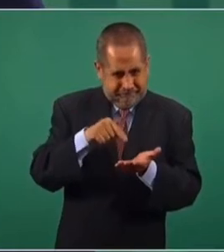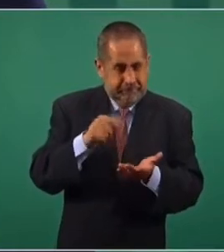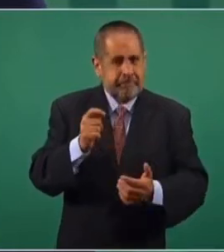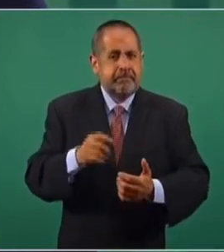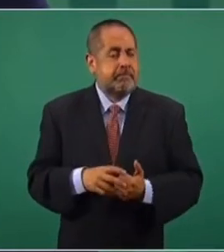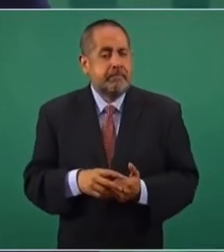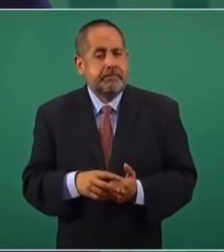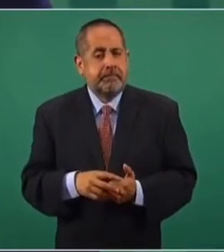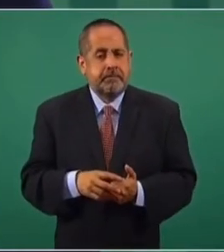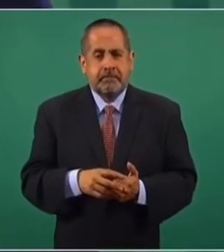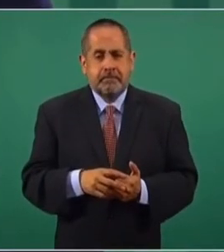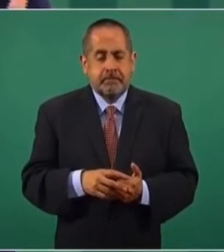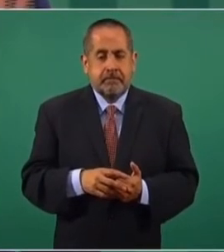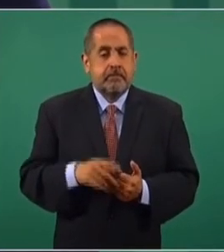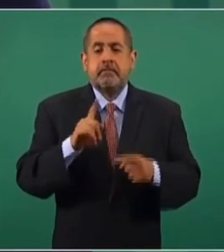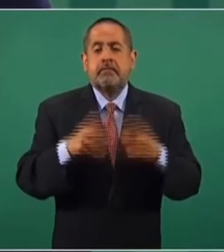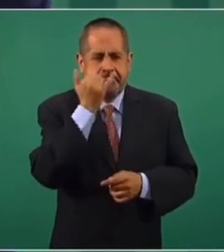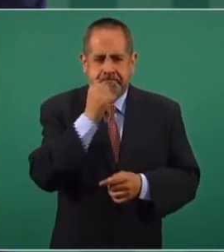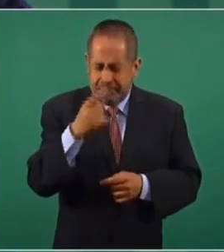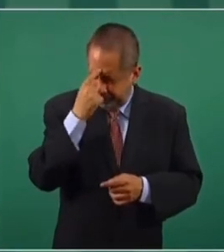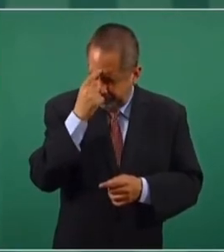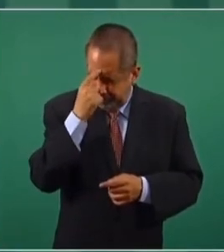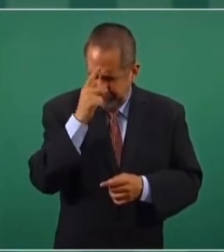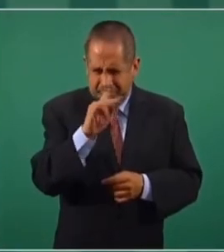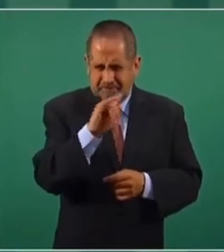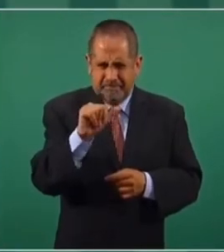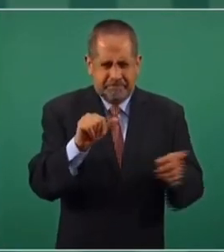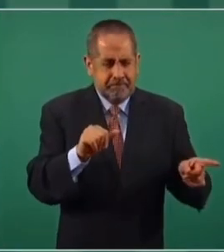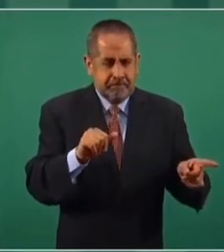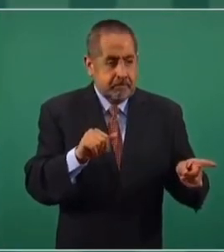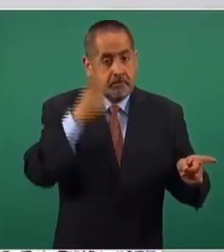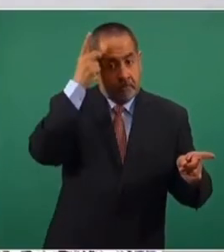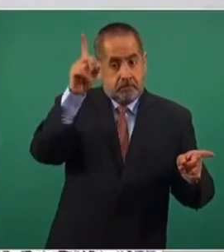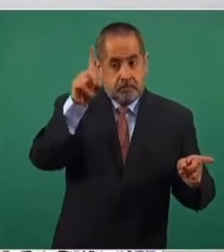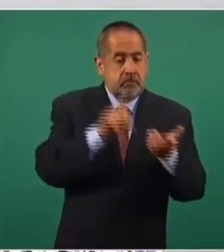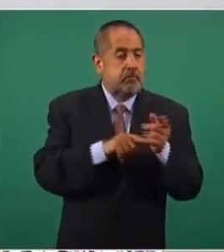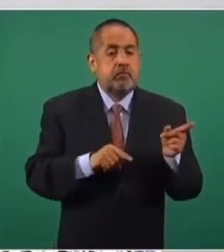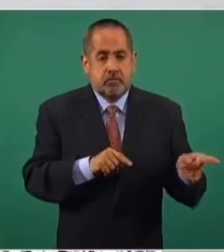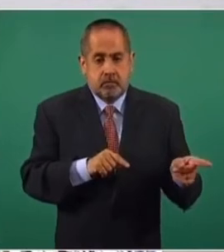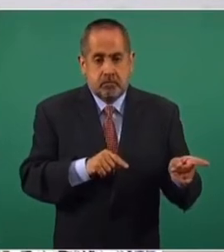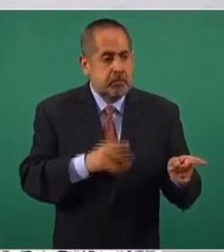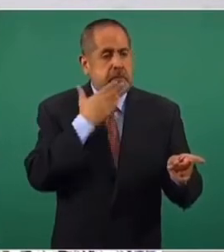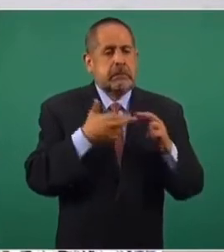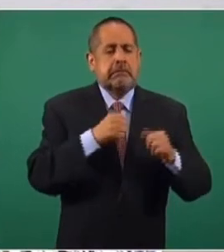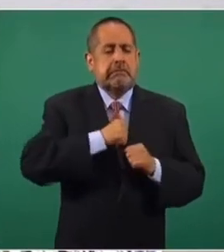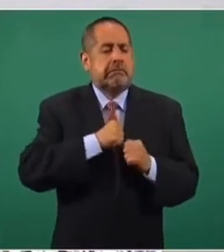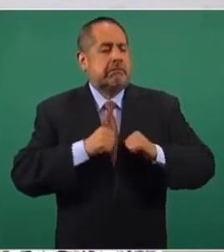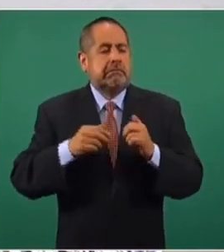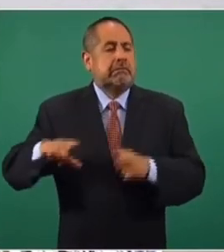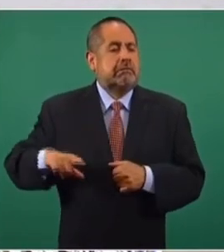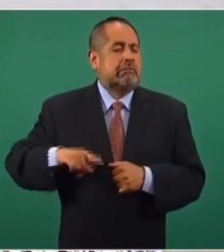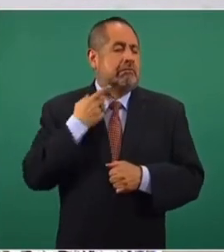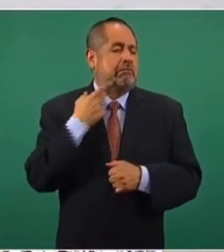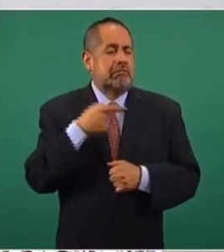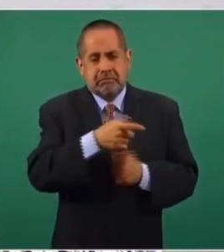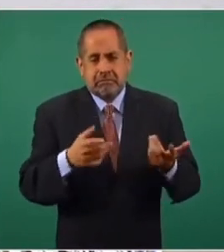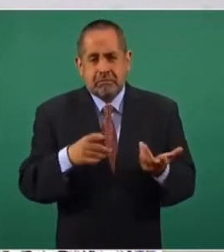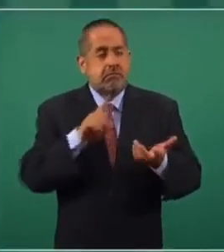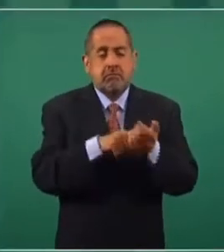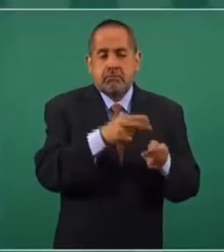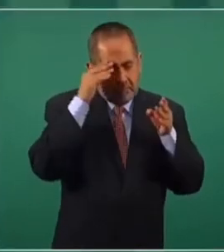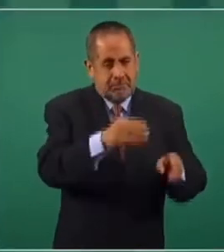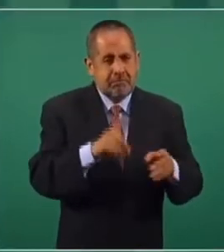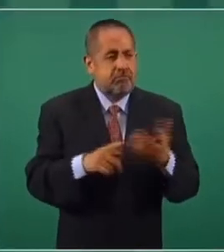produce, pisa, que los dueños con muy buenas relaciones políticas están